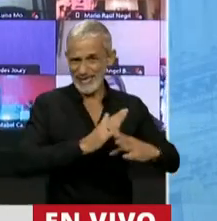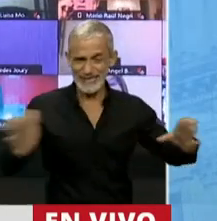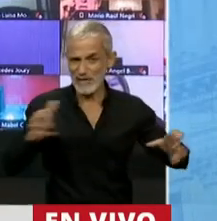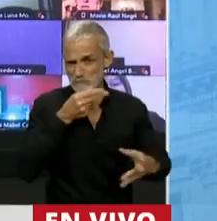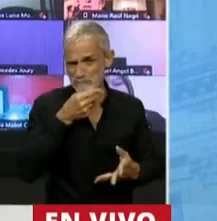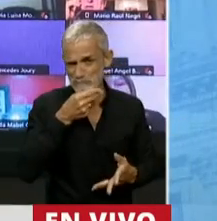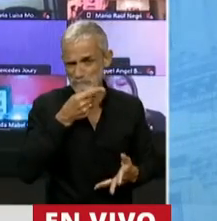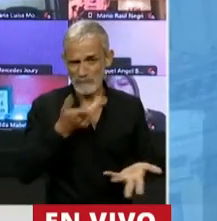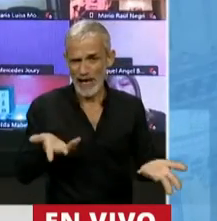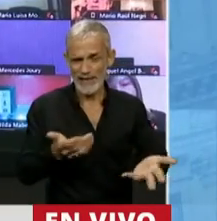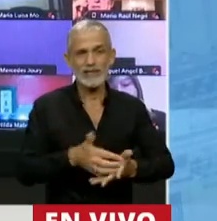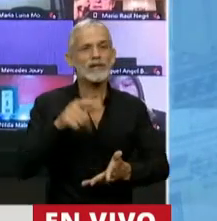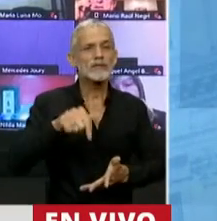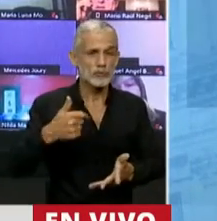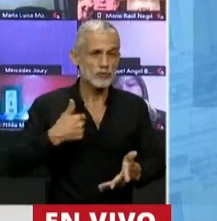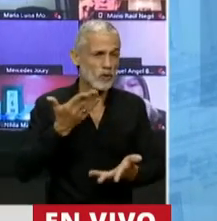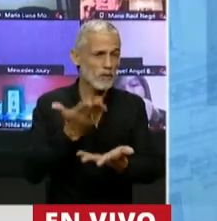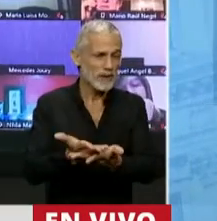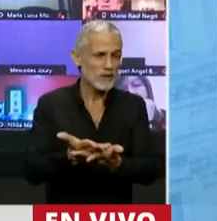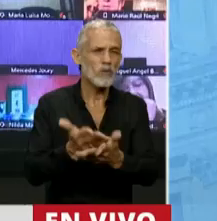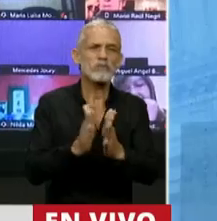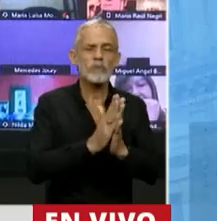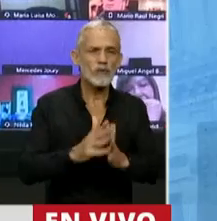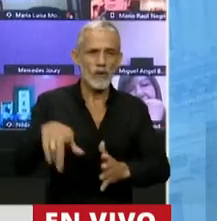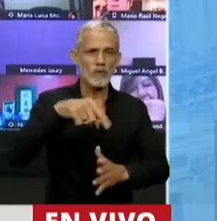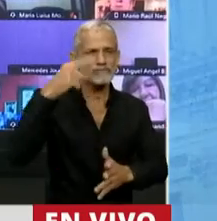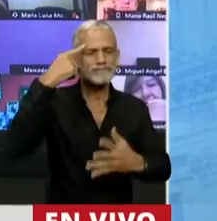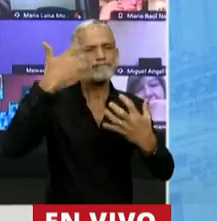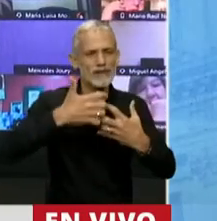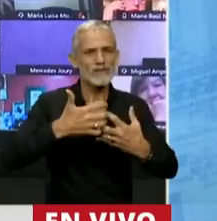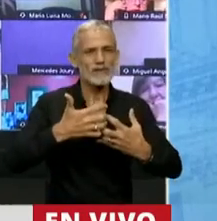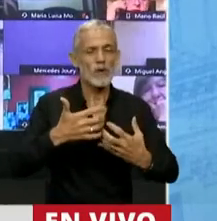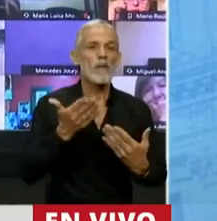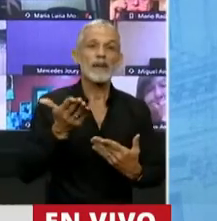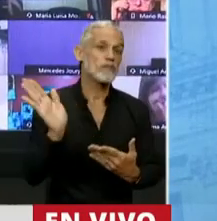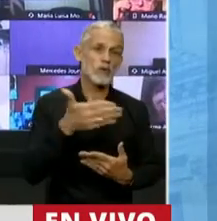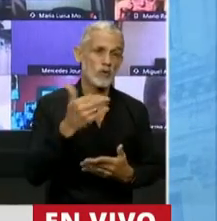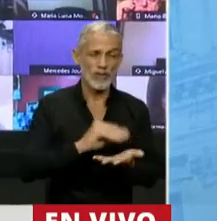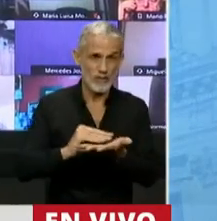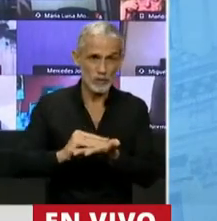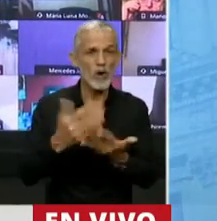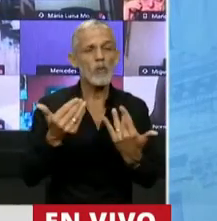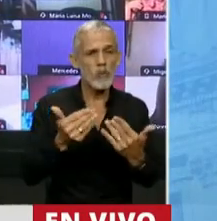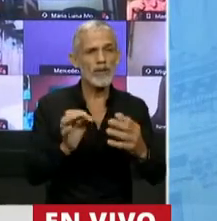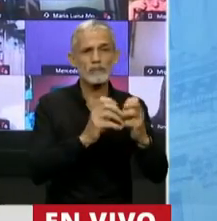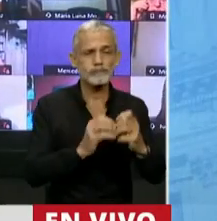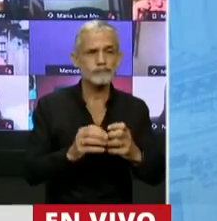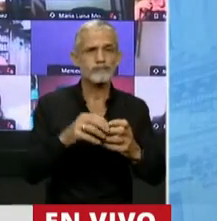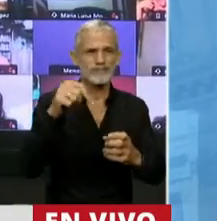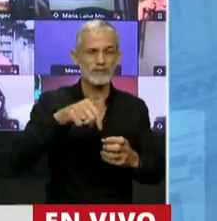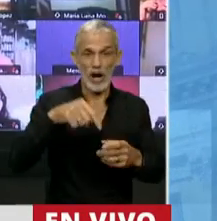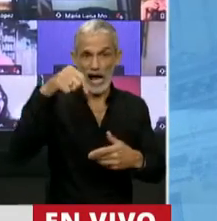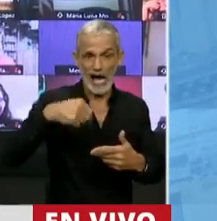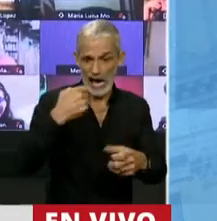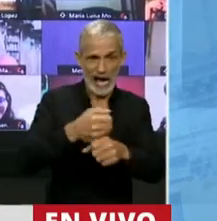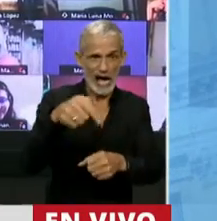Por lo tanto, señor Presidente, yo pido que reflexionemos, le pedimos a los diputados que le demos tratamientos, porque al día de